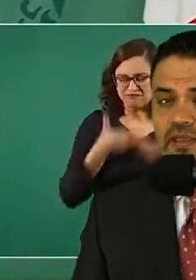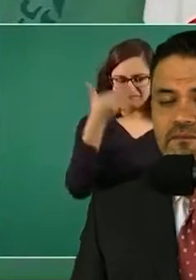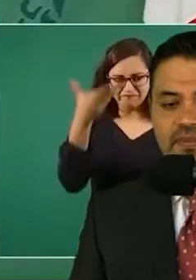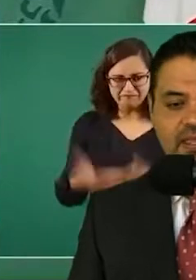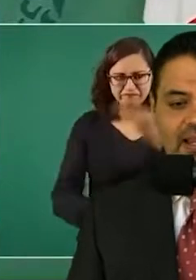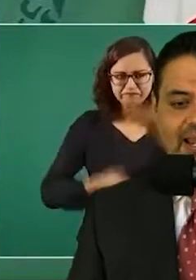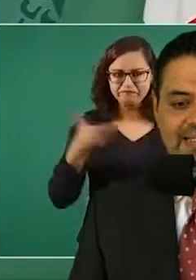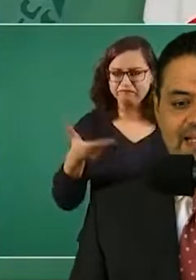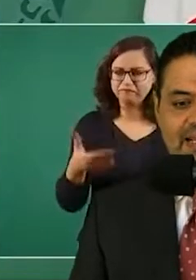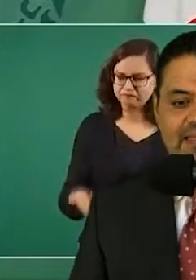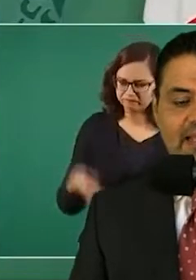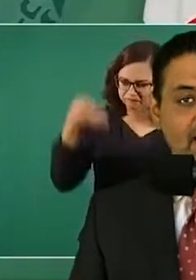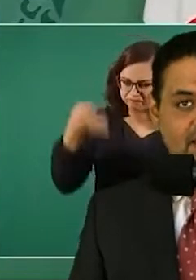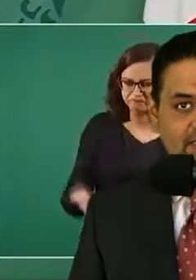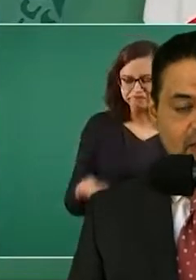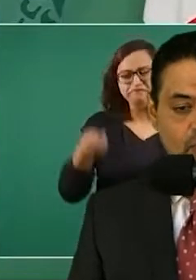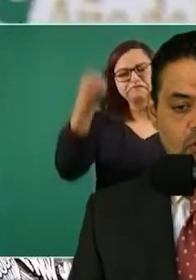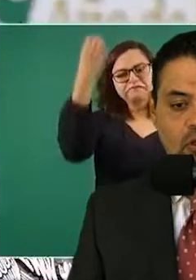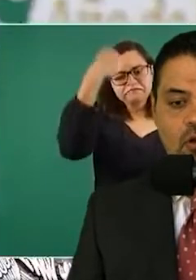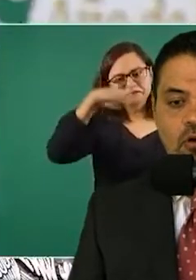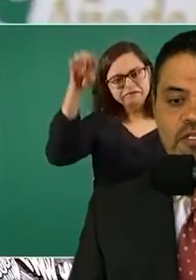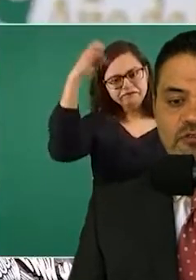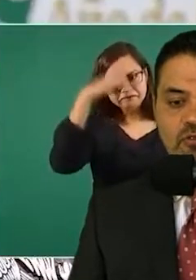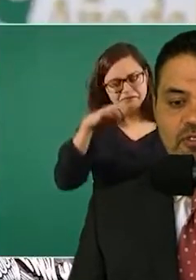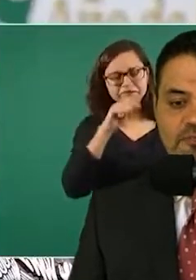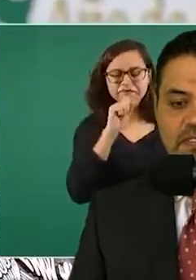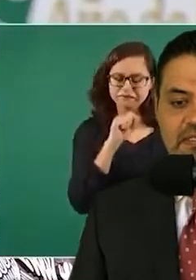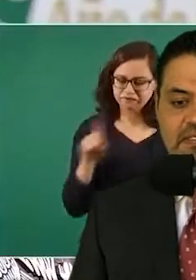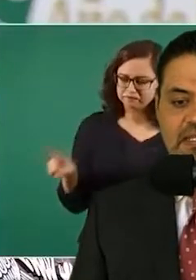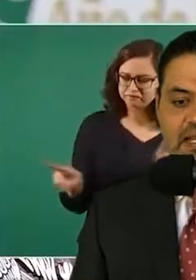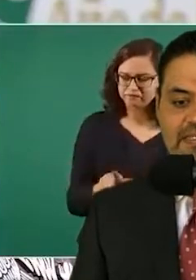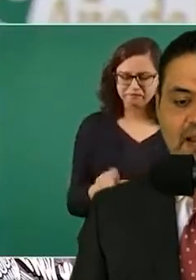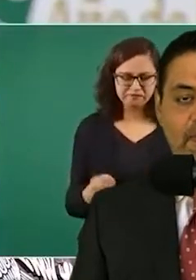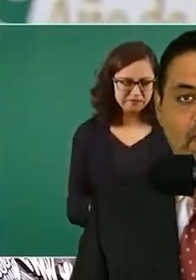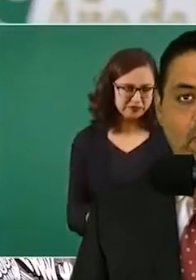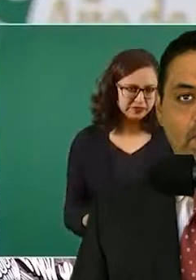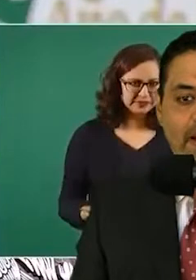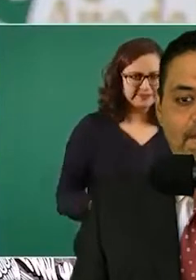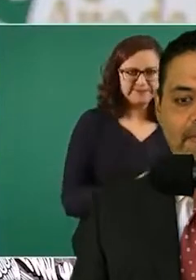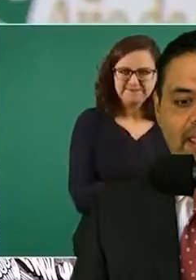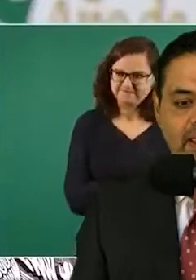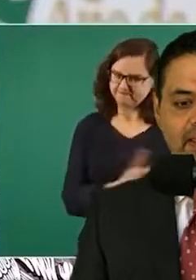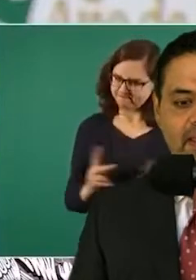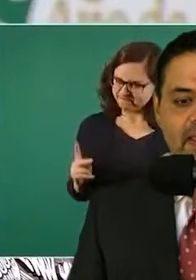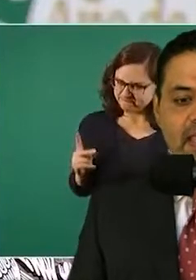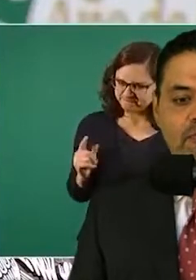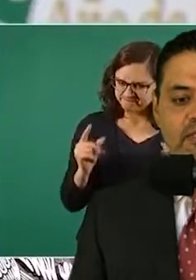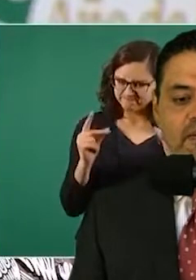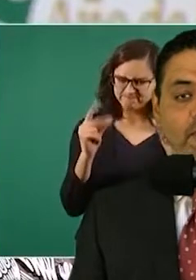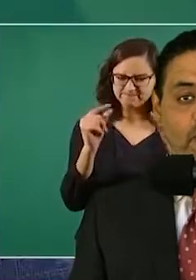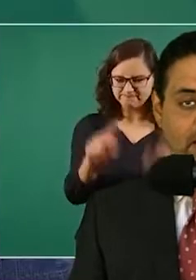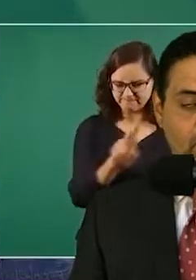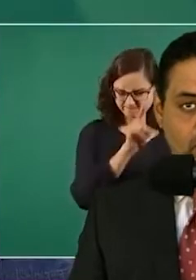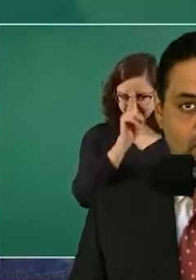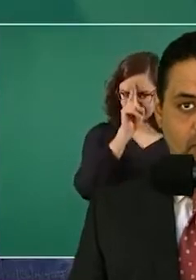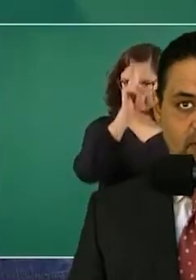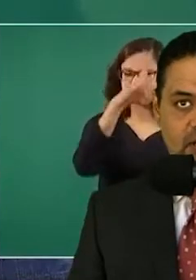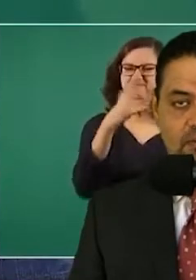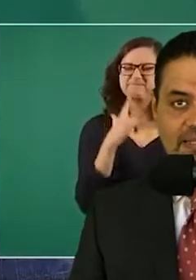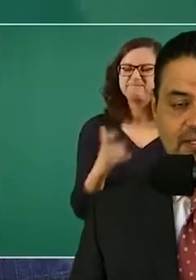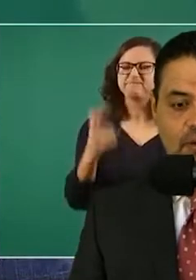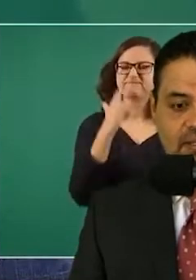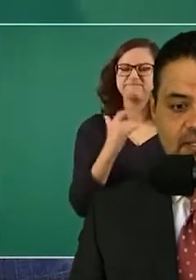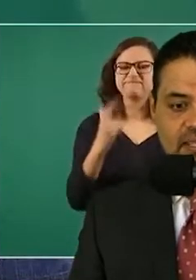por lo que la Secretaría de Salud, con instrucciones presidenciales, aplicó un plan B y en un tiempo récord